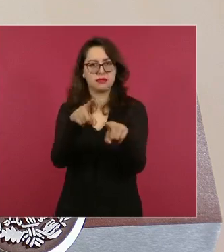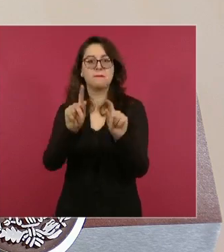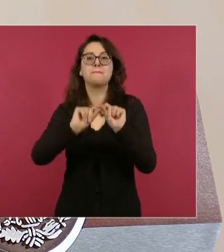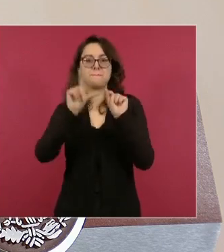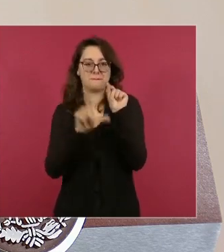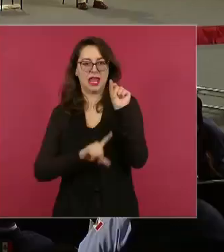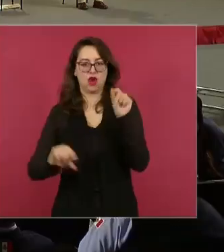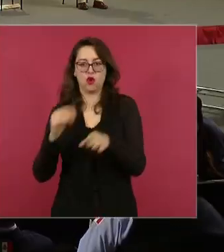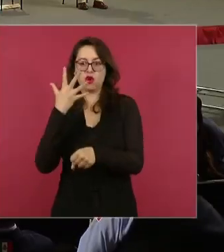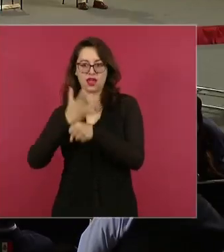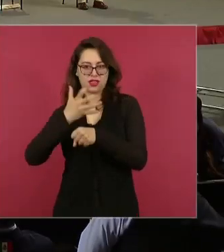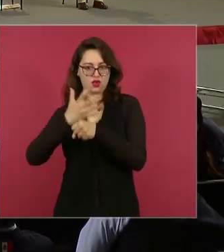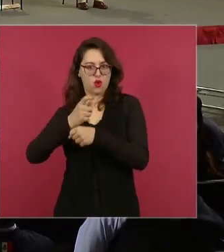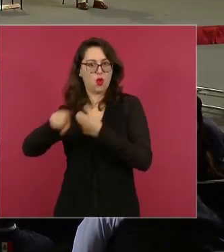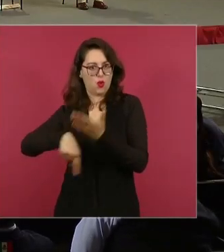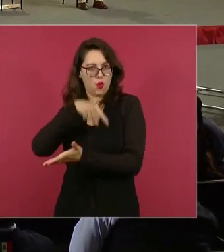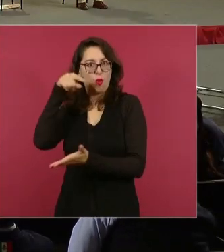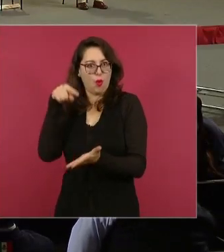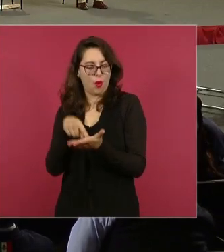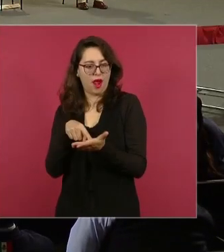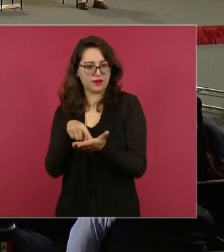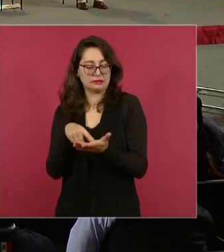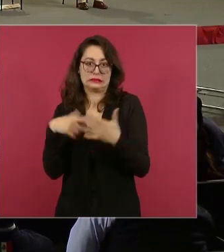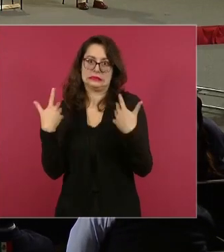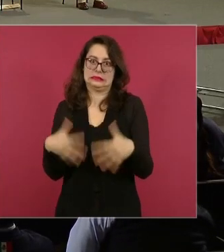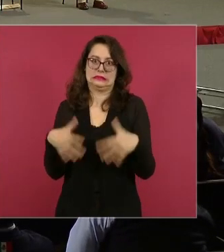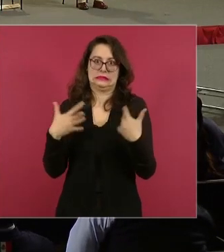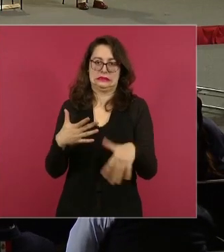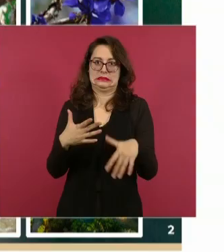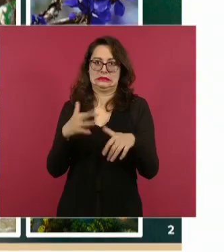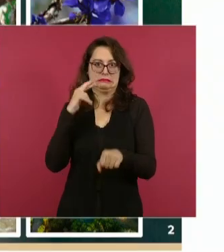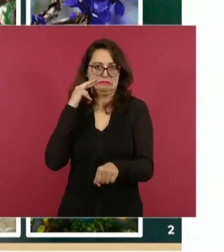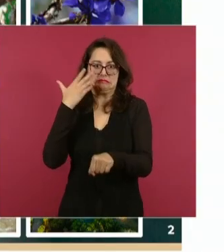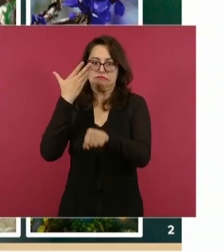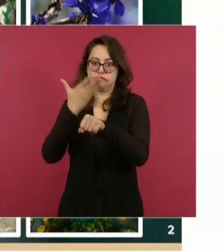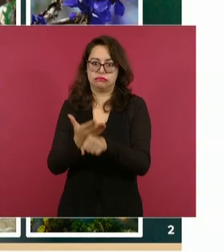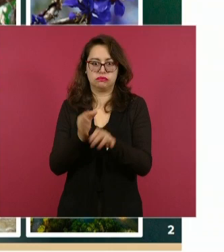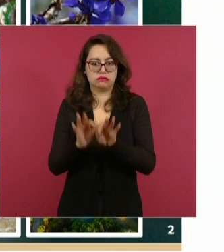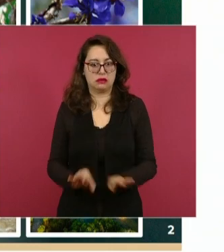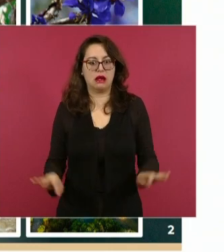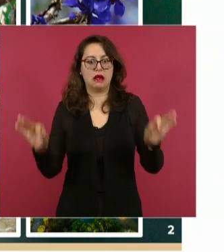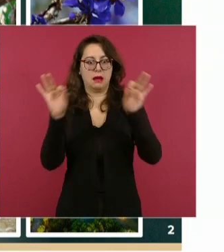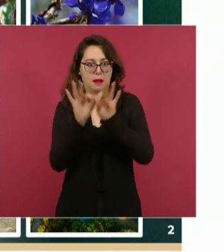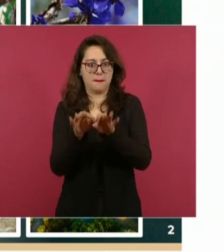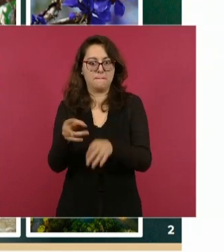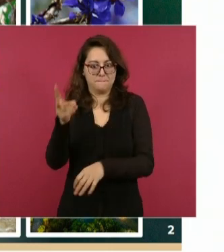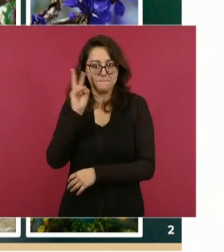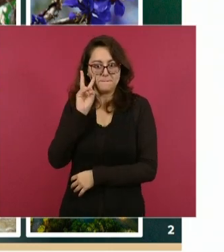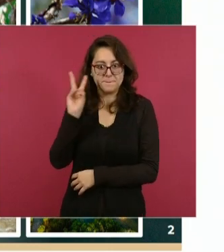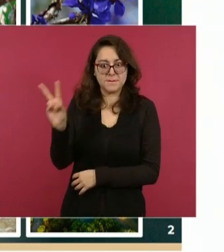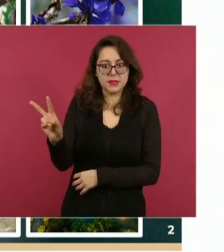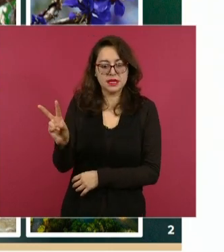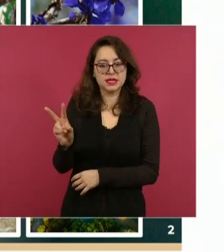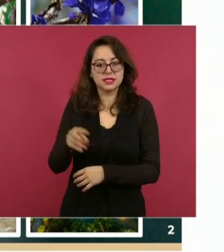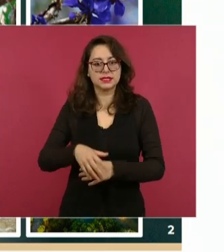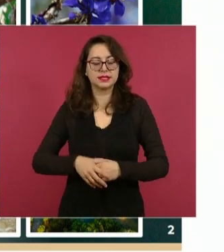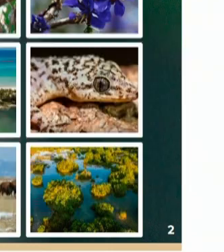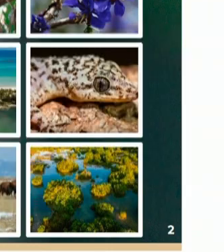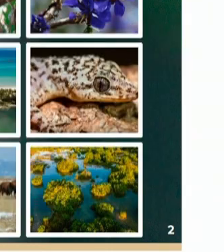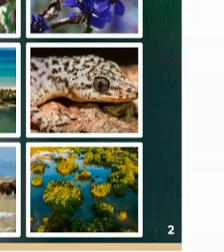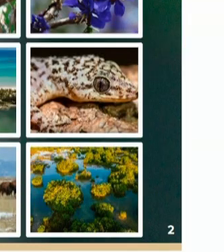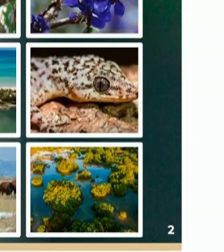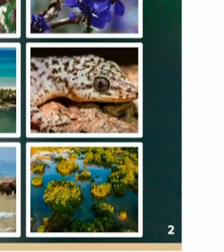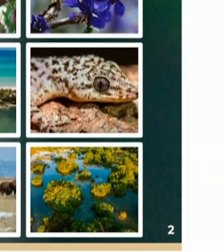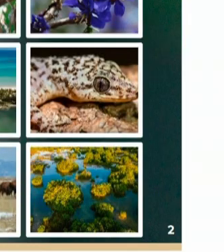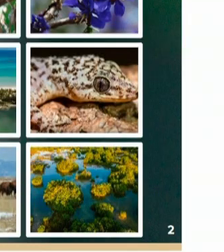responsabilidad. El presidente, licenciado Andrés Manuel López Obrador, instruye crear áreas naturales protegidas con